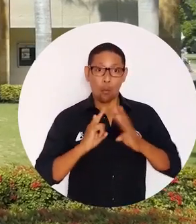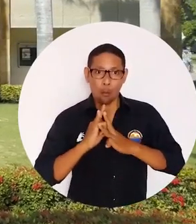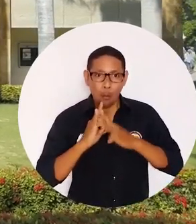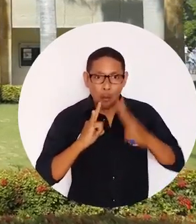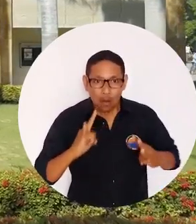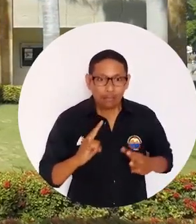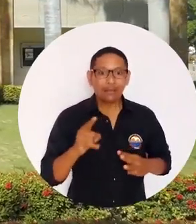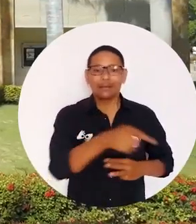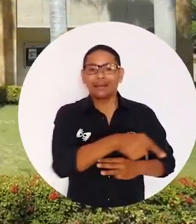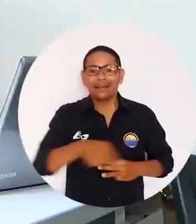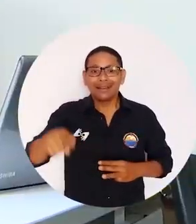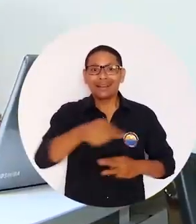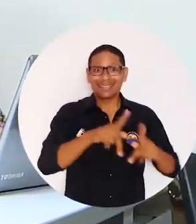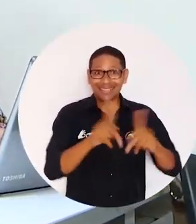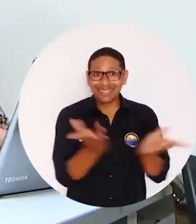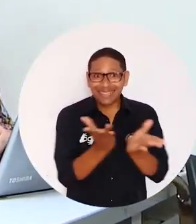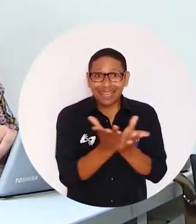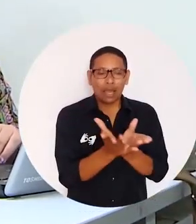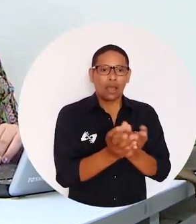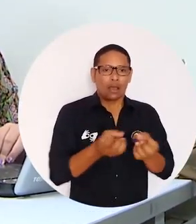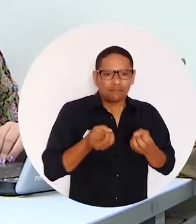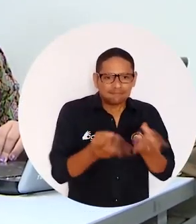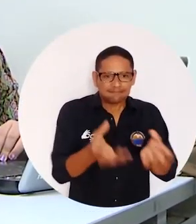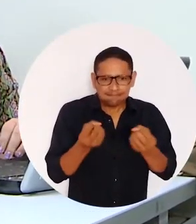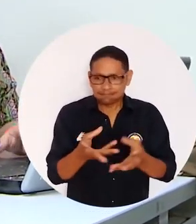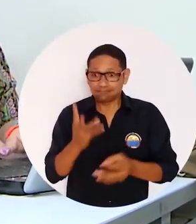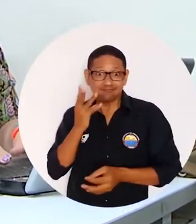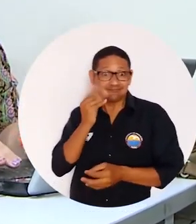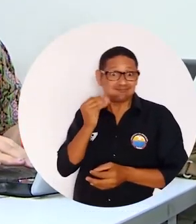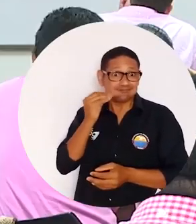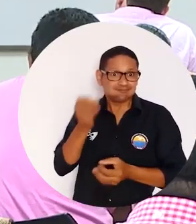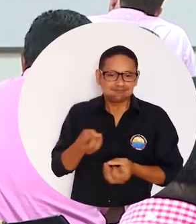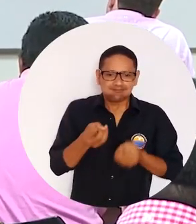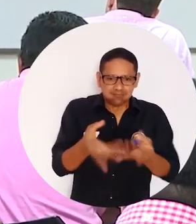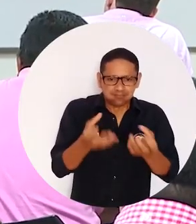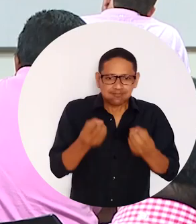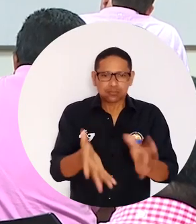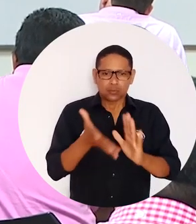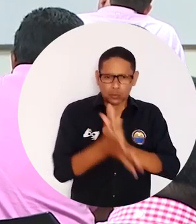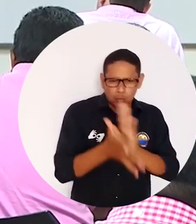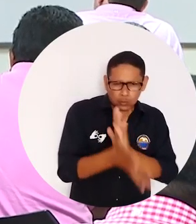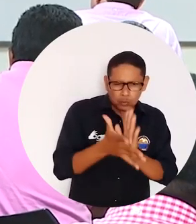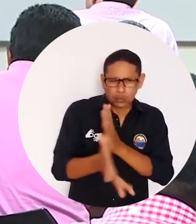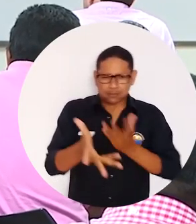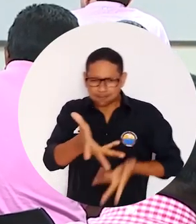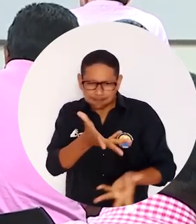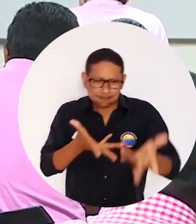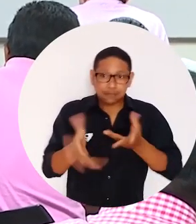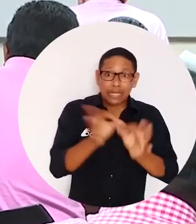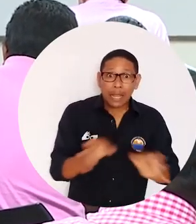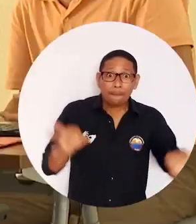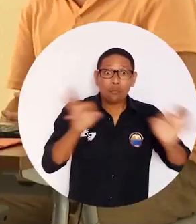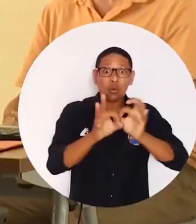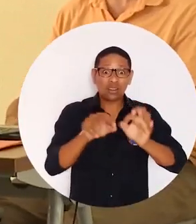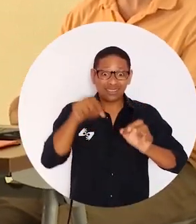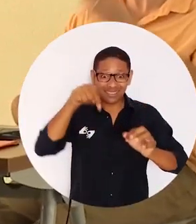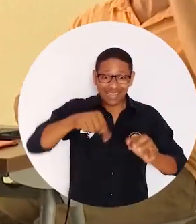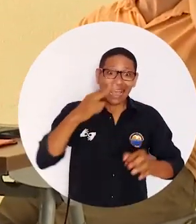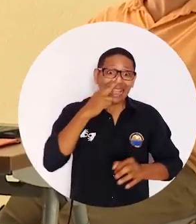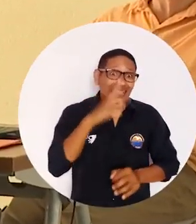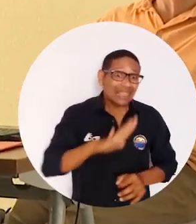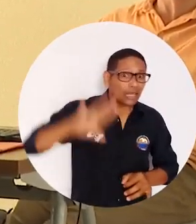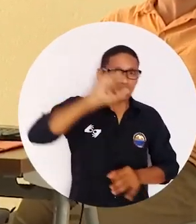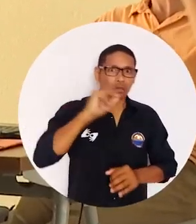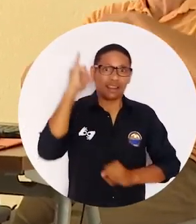universitarios la oportunidad de interactuar con expertos para enriquecer sus competencias en aras de ser profesionales a la vanguardia de las dinámicas del